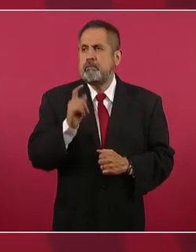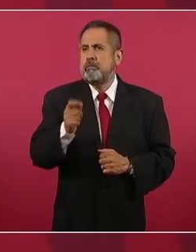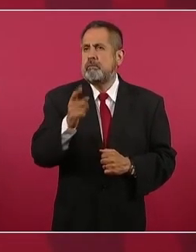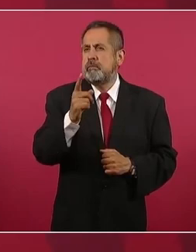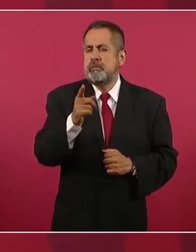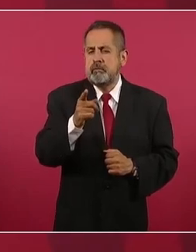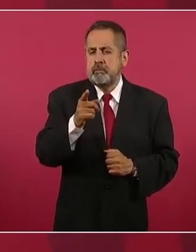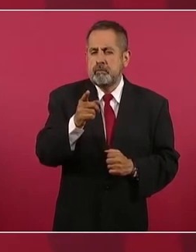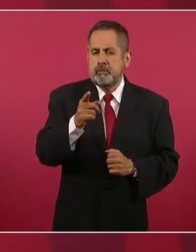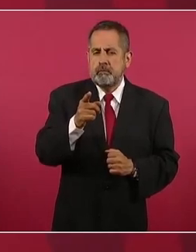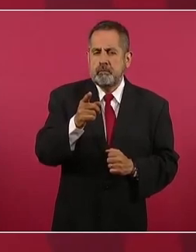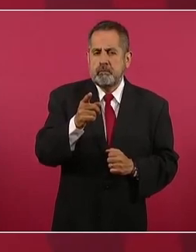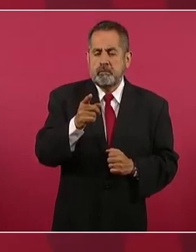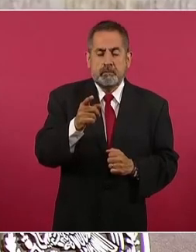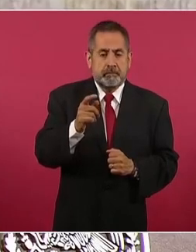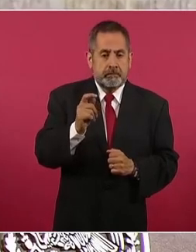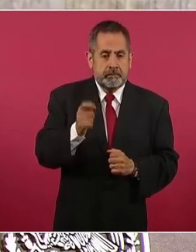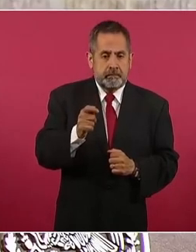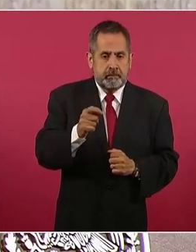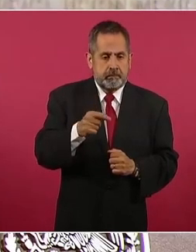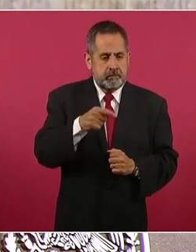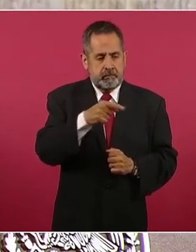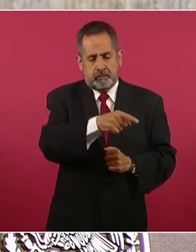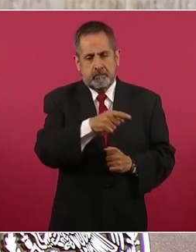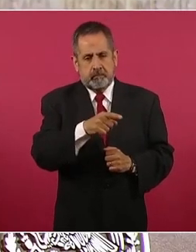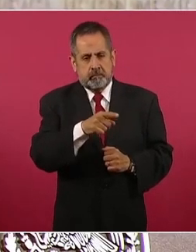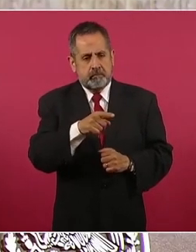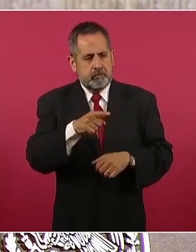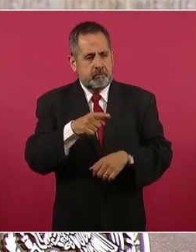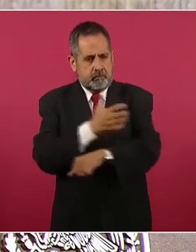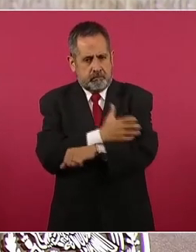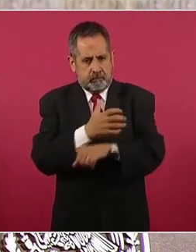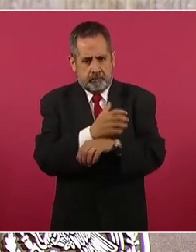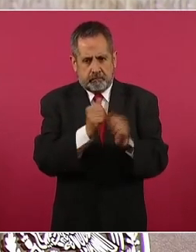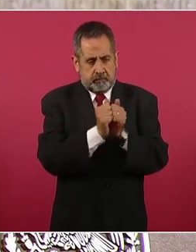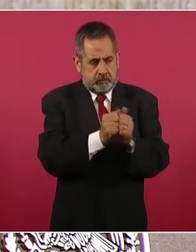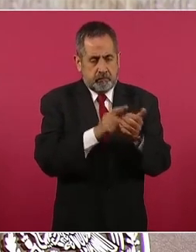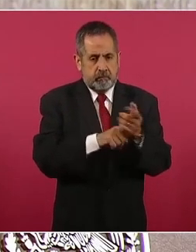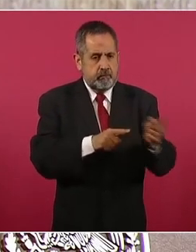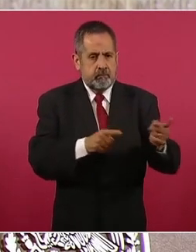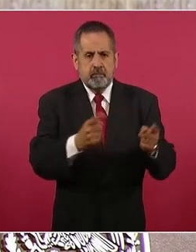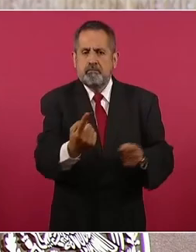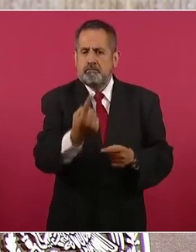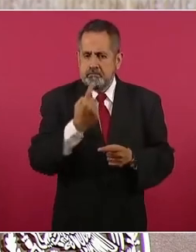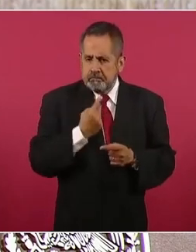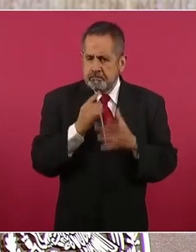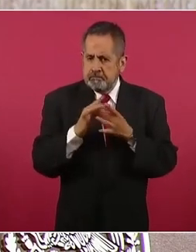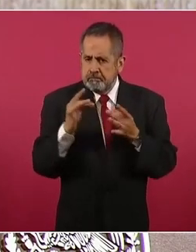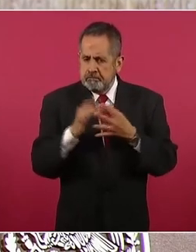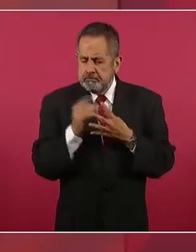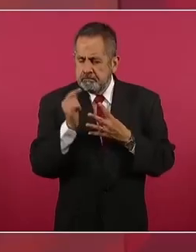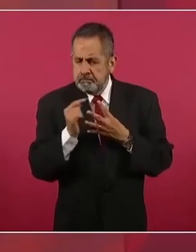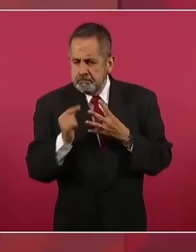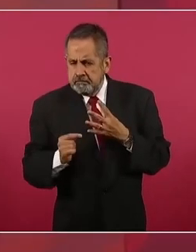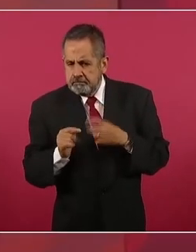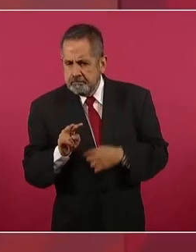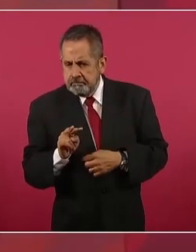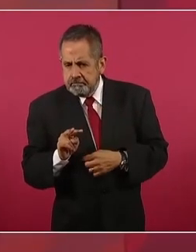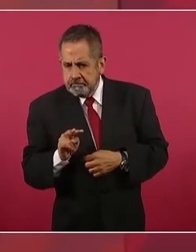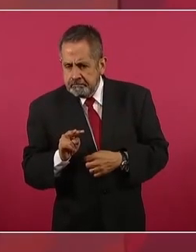simpatizante compañera de él me planteó el tema